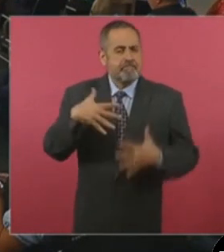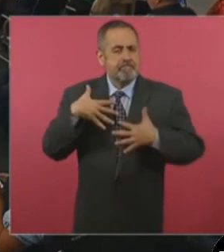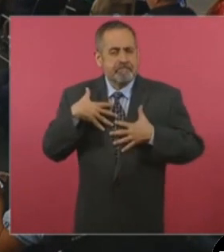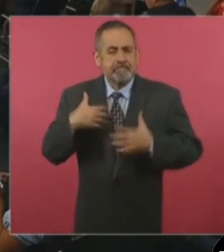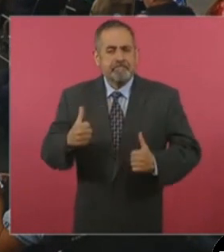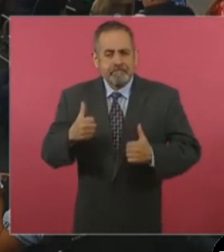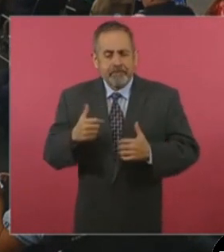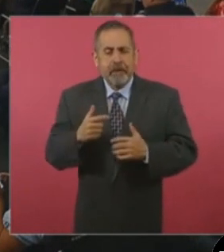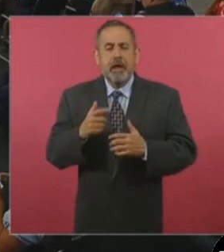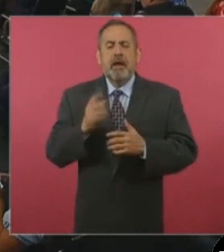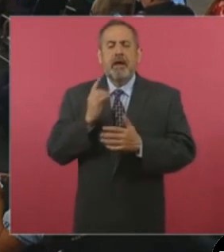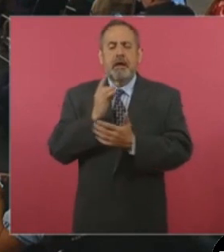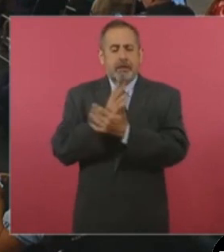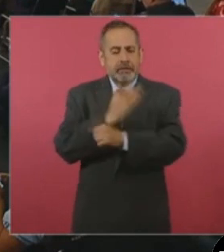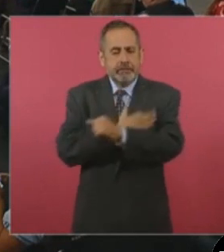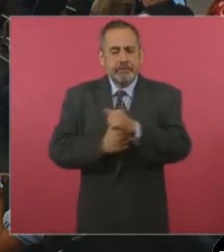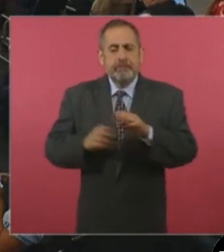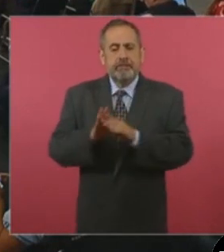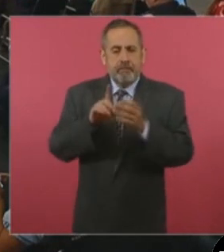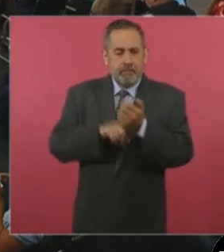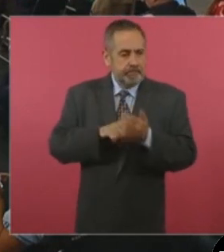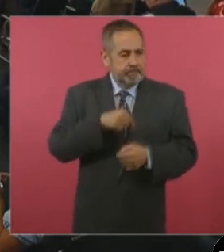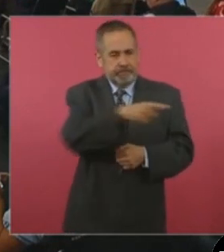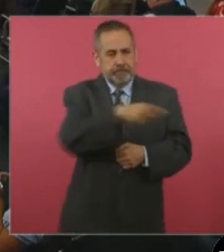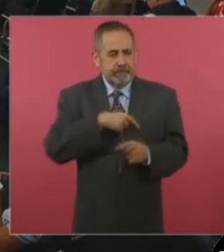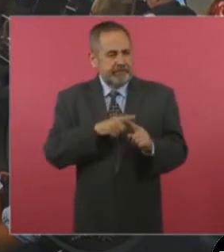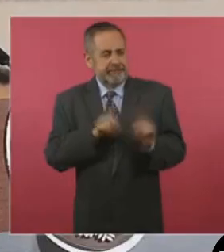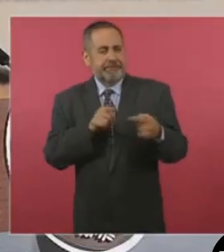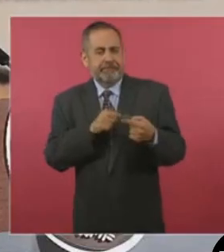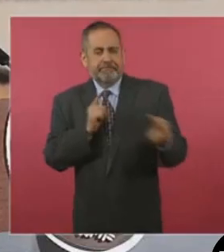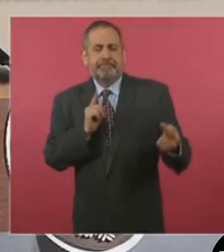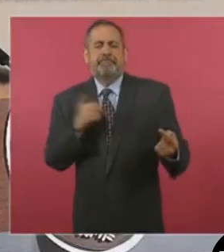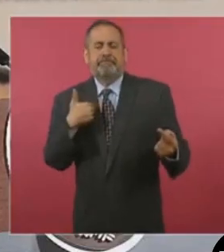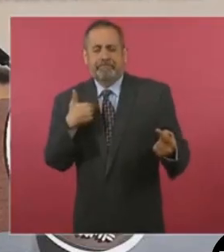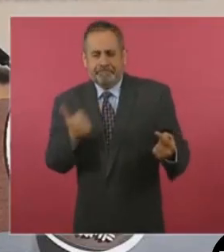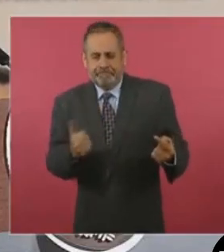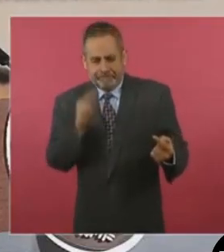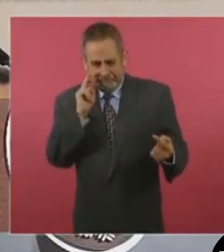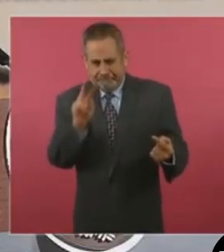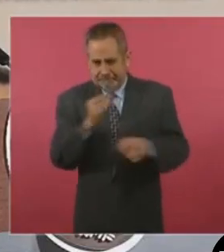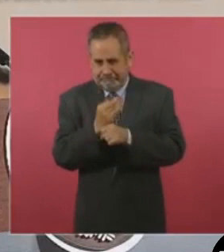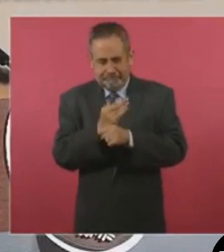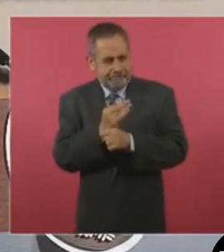de nuestras diferencias, el por qué